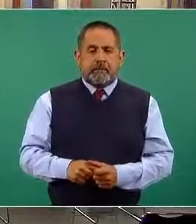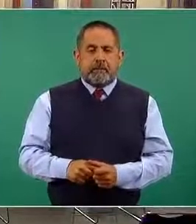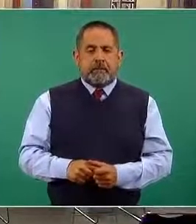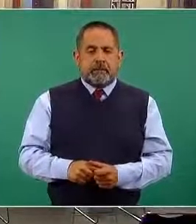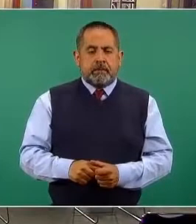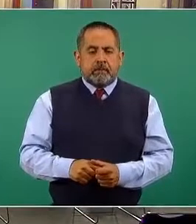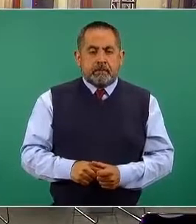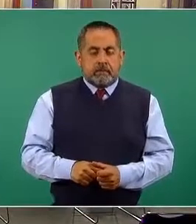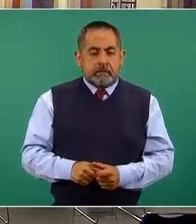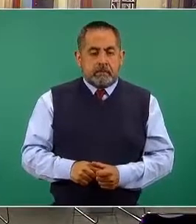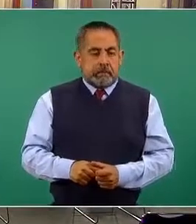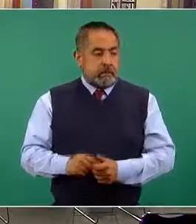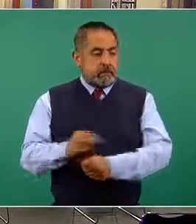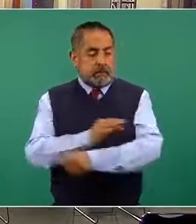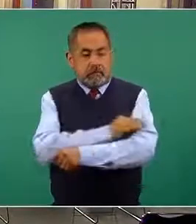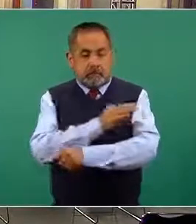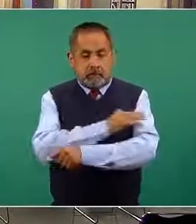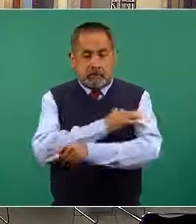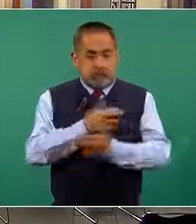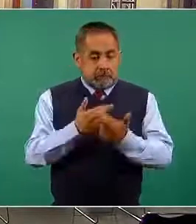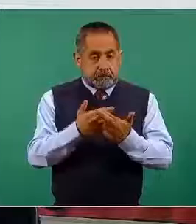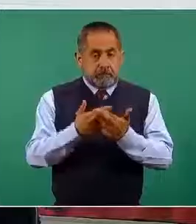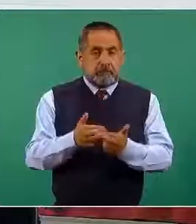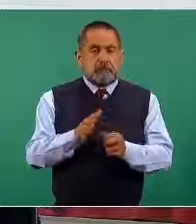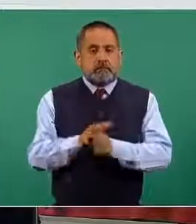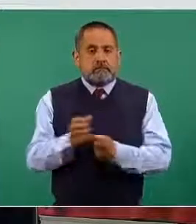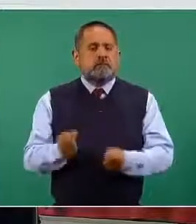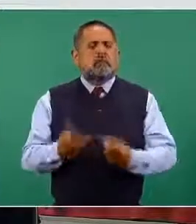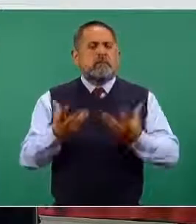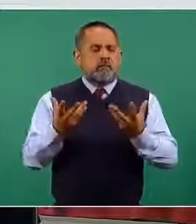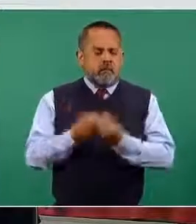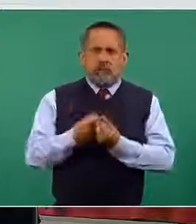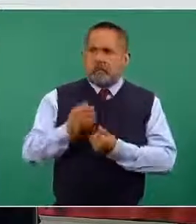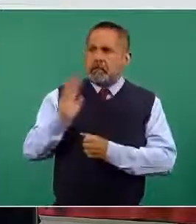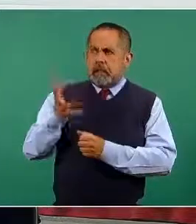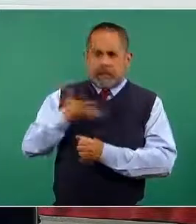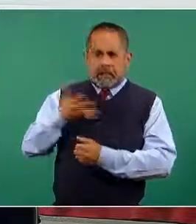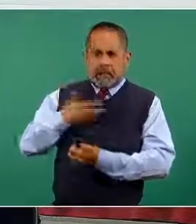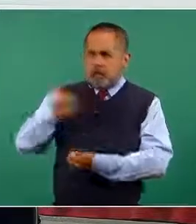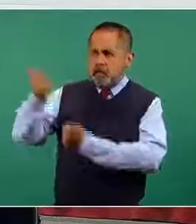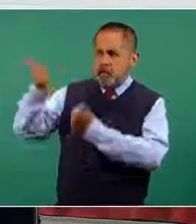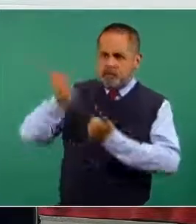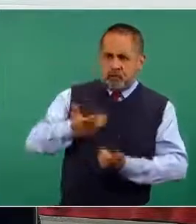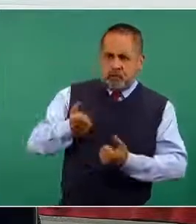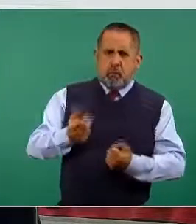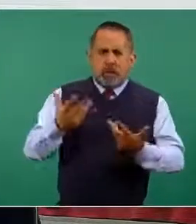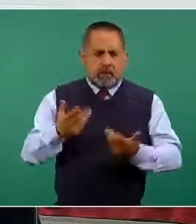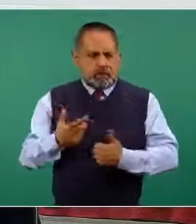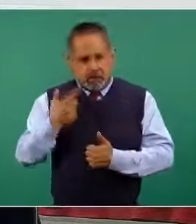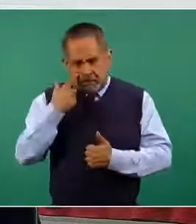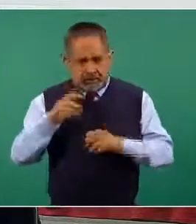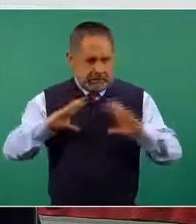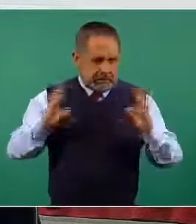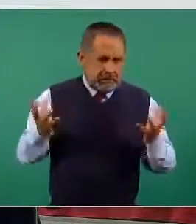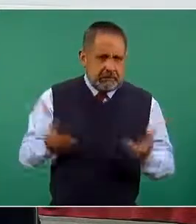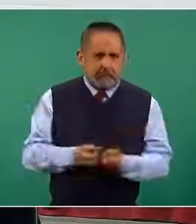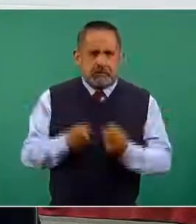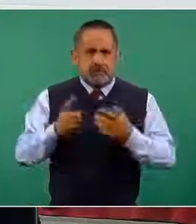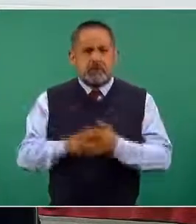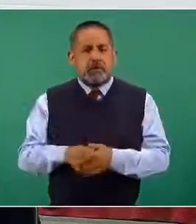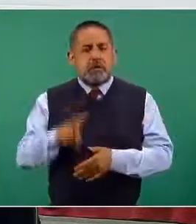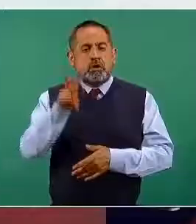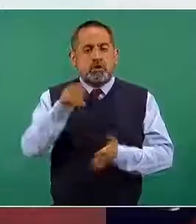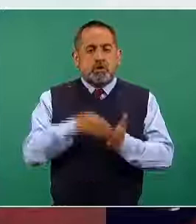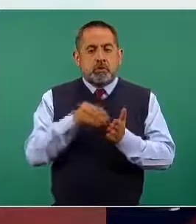De las vacunas disponibles, las vacunas que estamos recibiendo actualmente, tenemos un total de